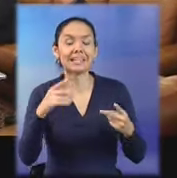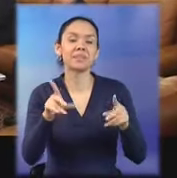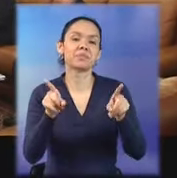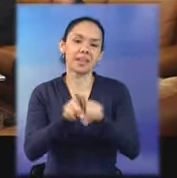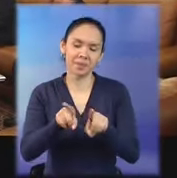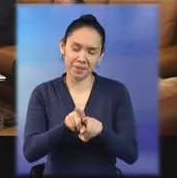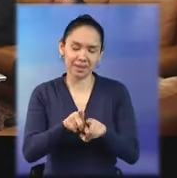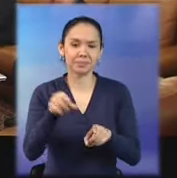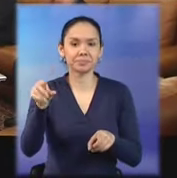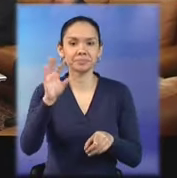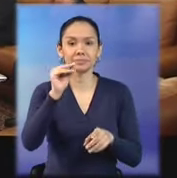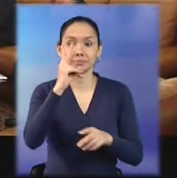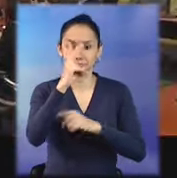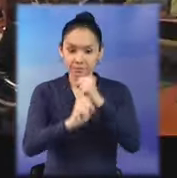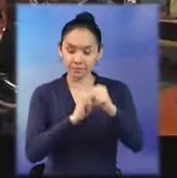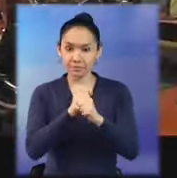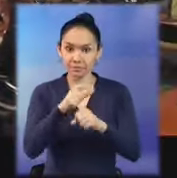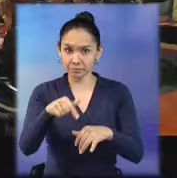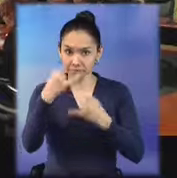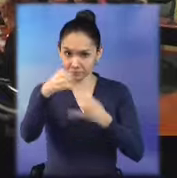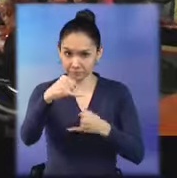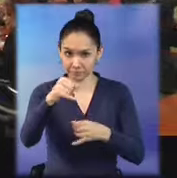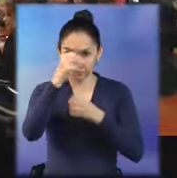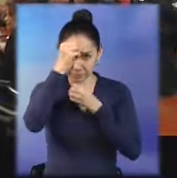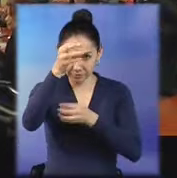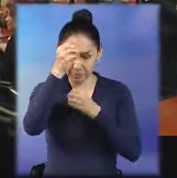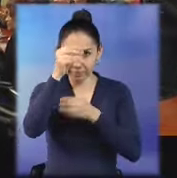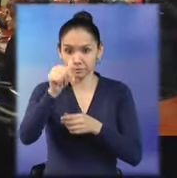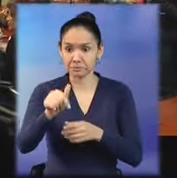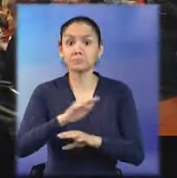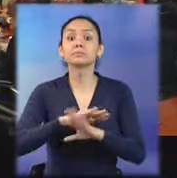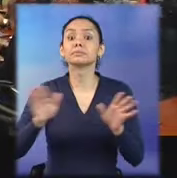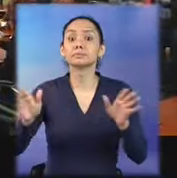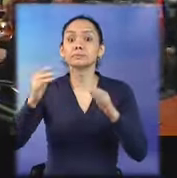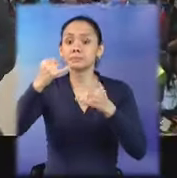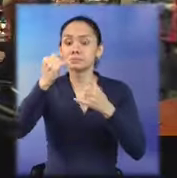república cumple dos años de gobierno. Finalmente cumplió algo.